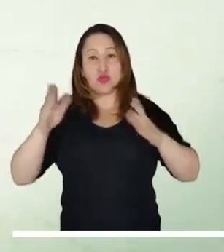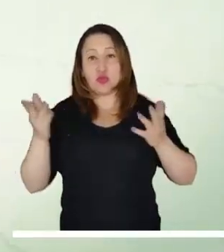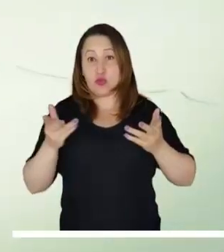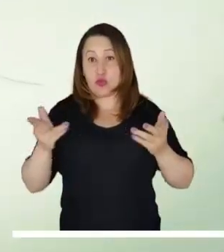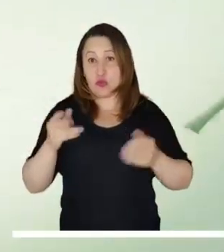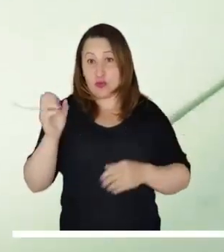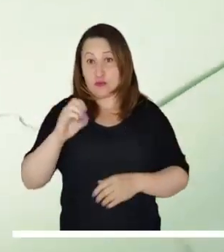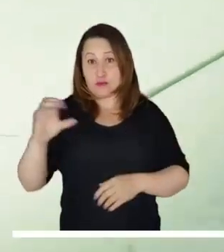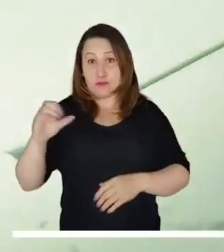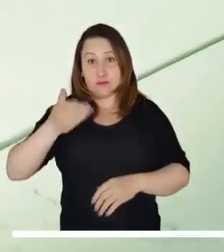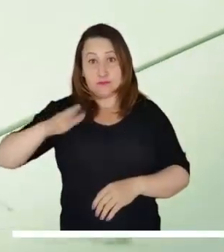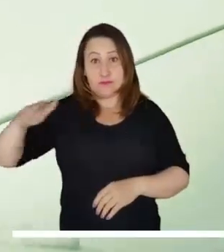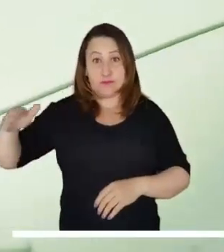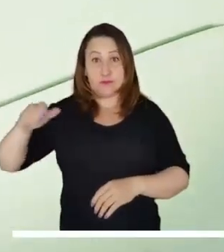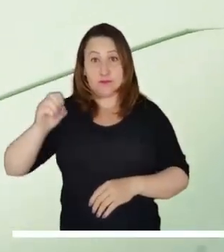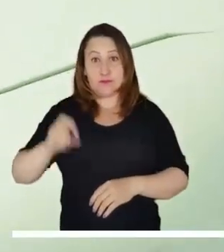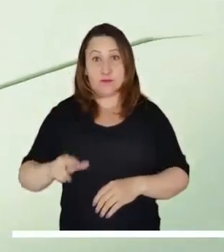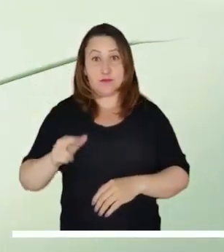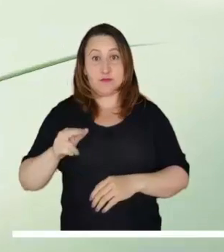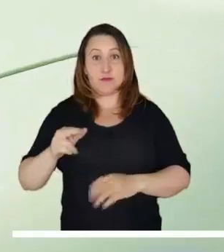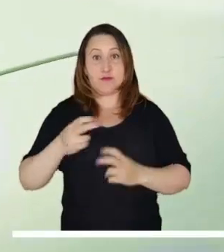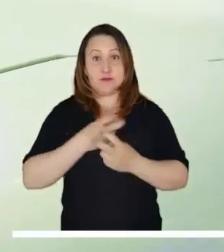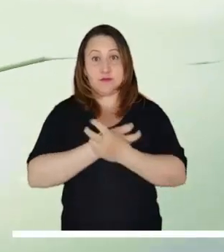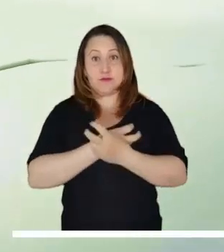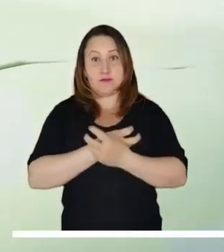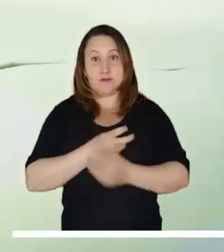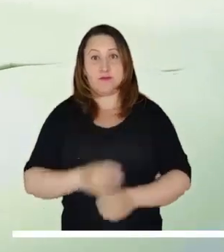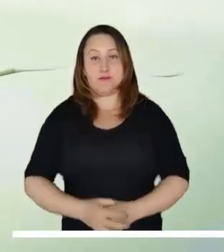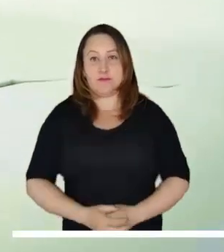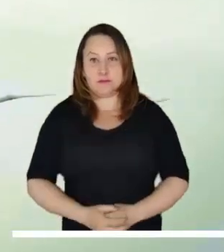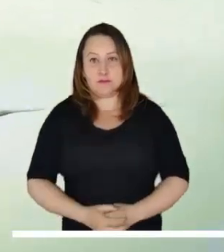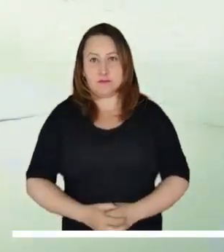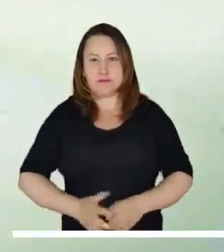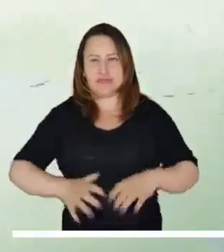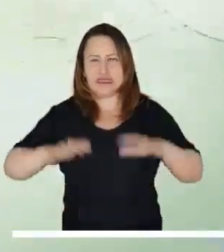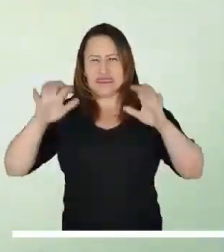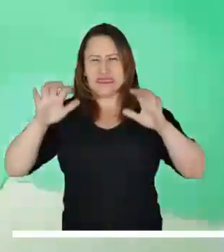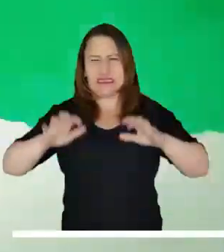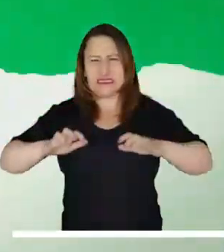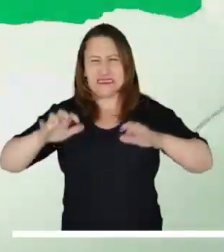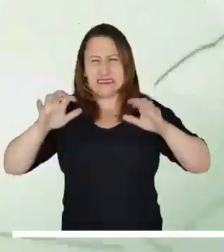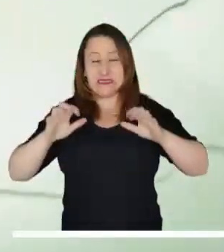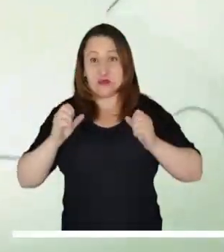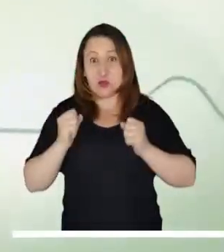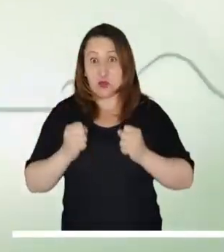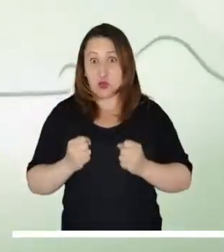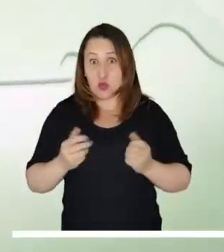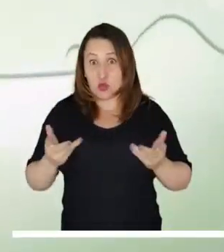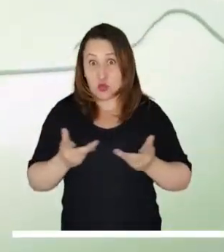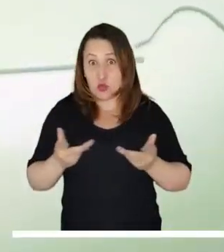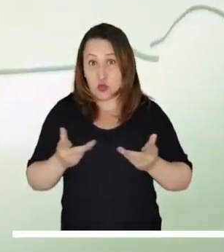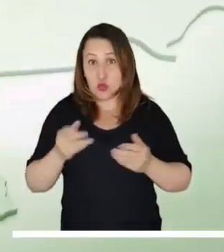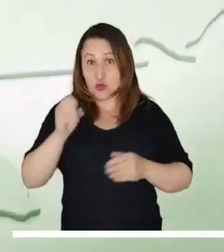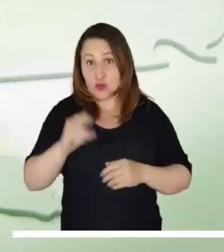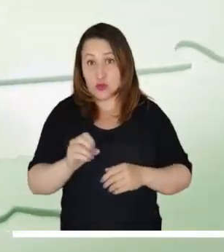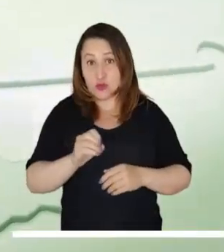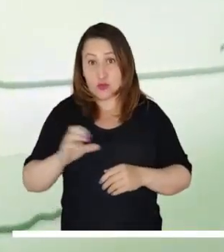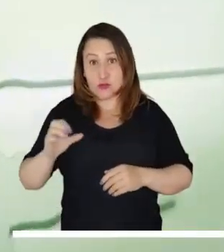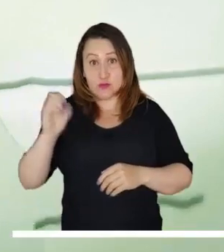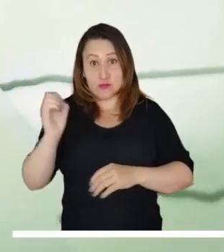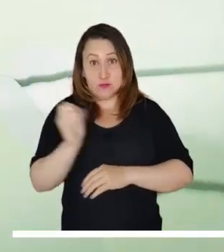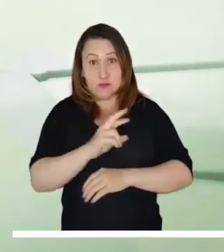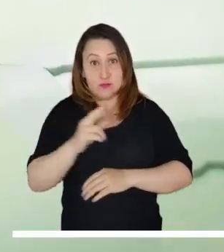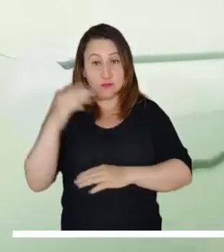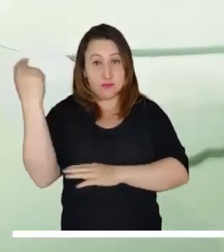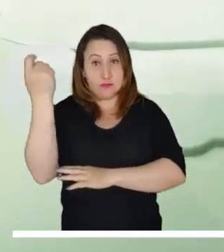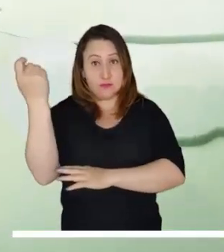lluvias se despierten en occidente de Antioquia y sur de Huila. Precipitaciones importantes se anuncian en el suroccidente y